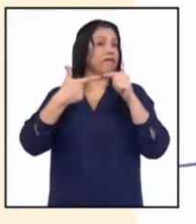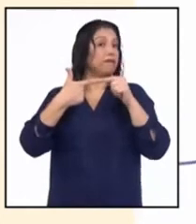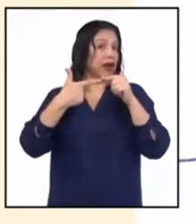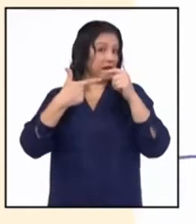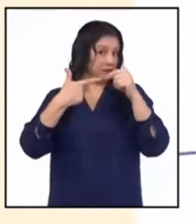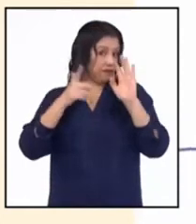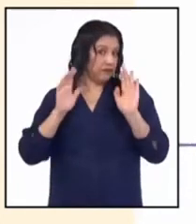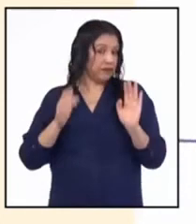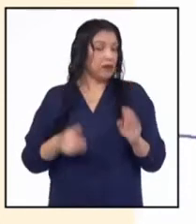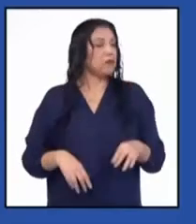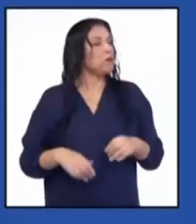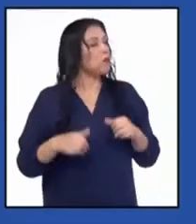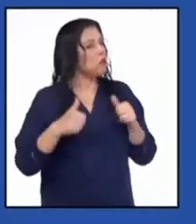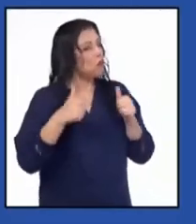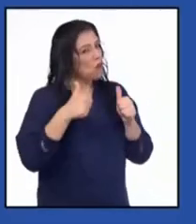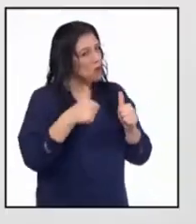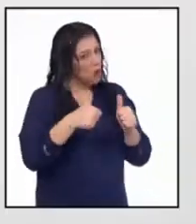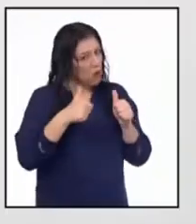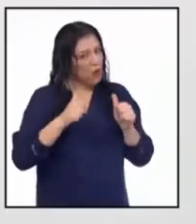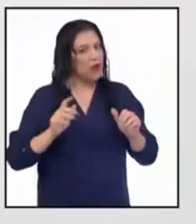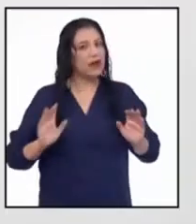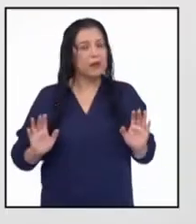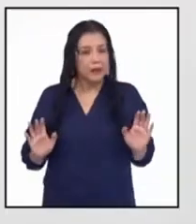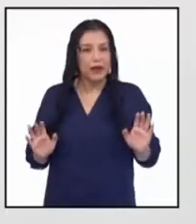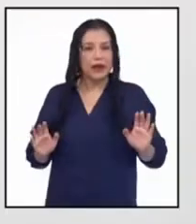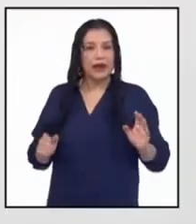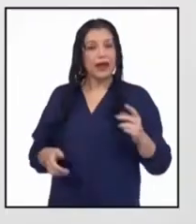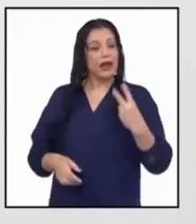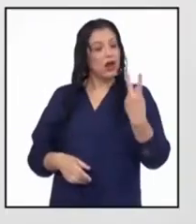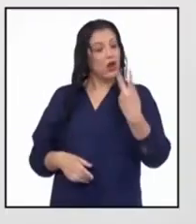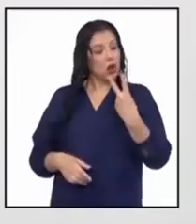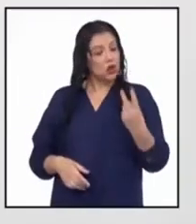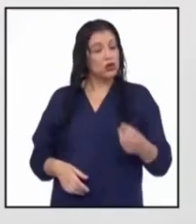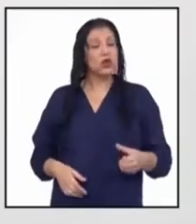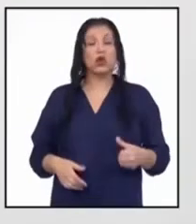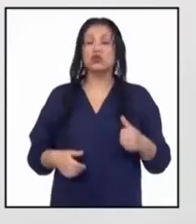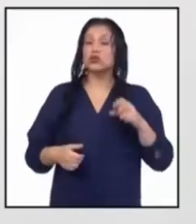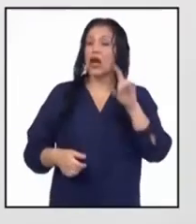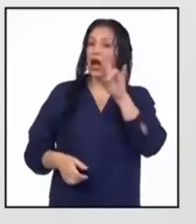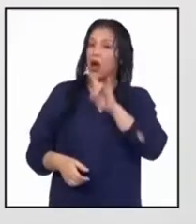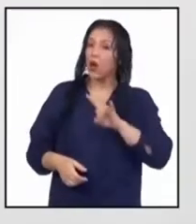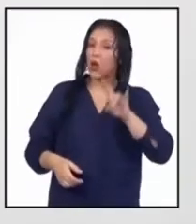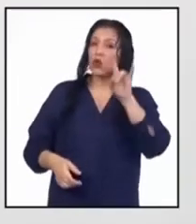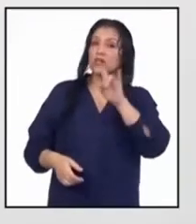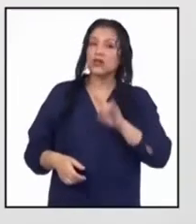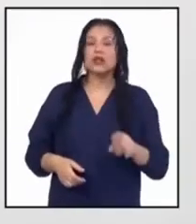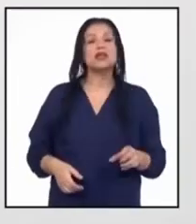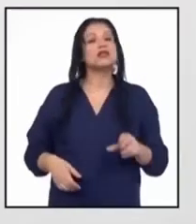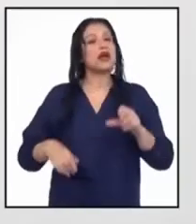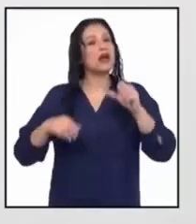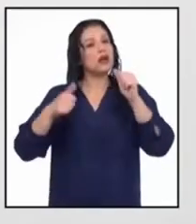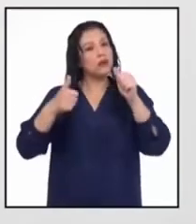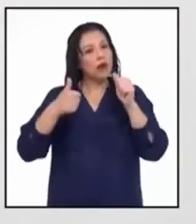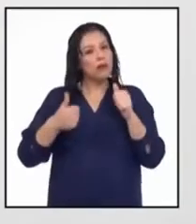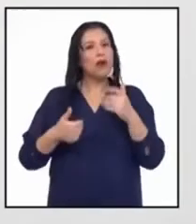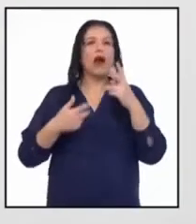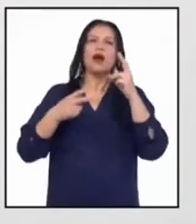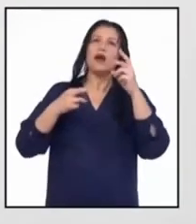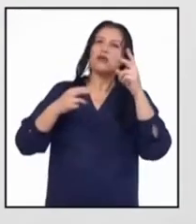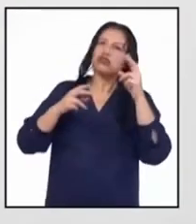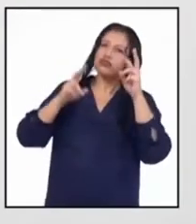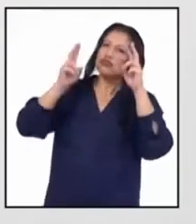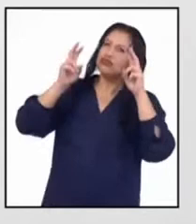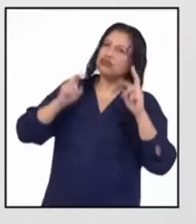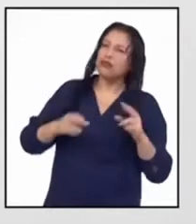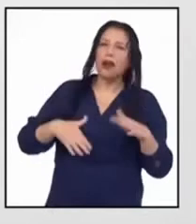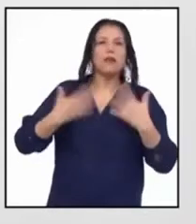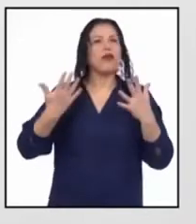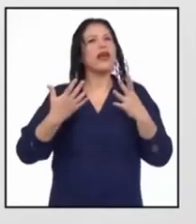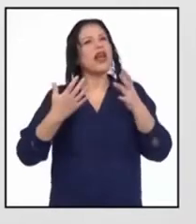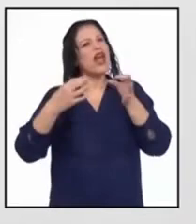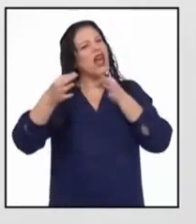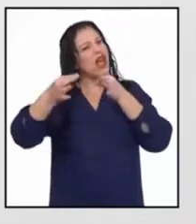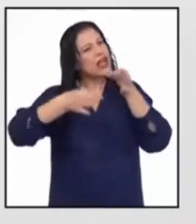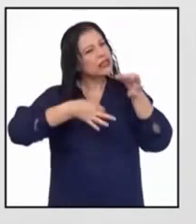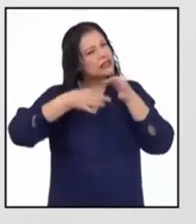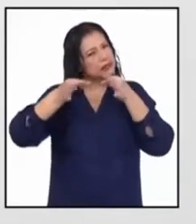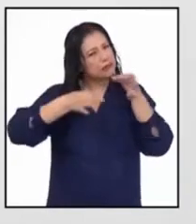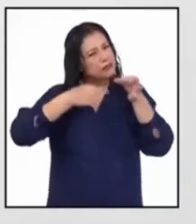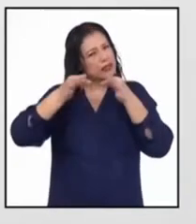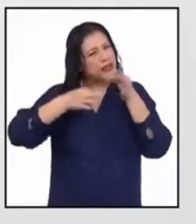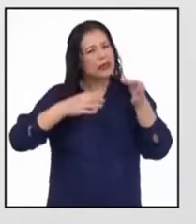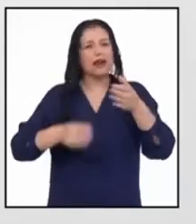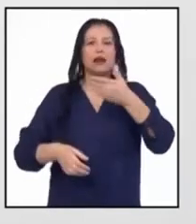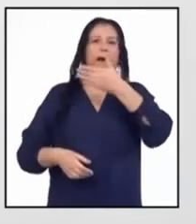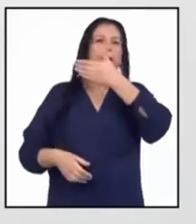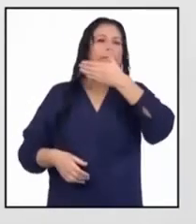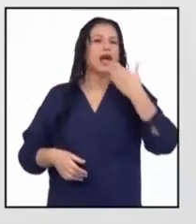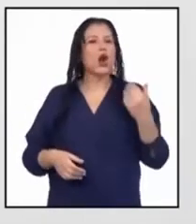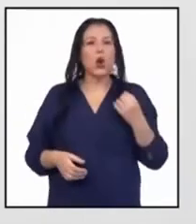Muy bien, chicos. Ambos han utilizado el sumillado para poder explicar de la mejor